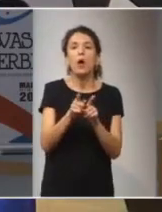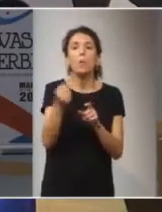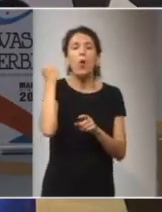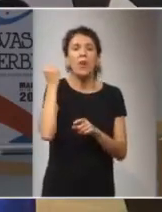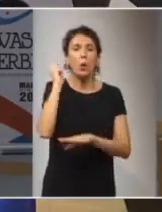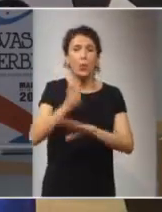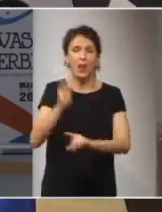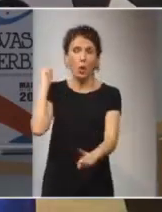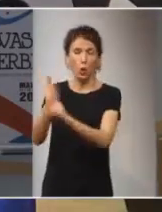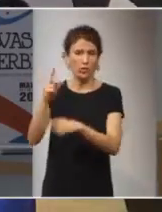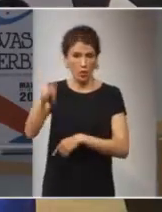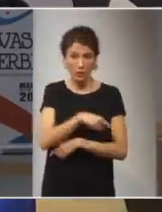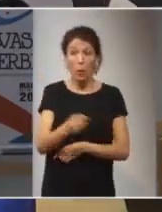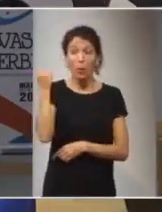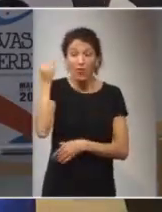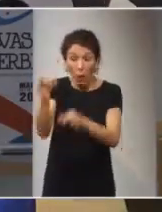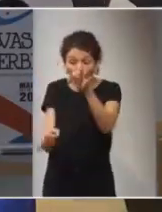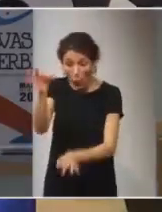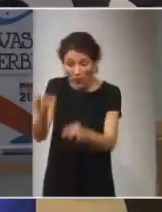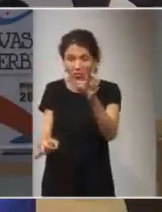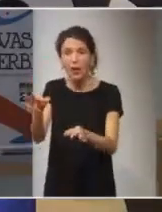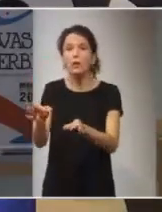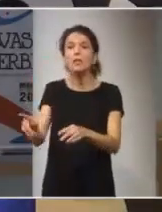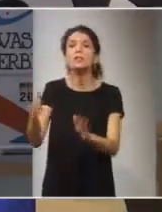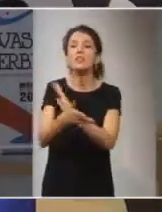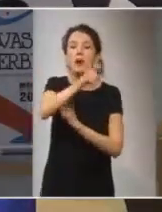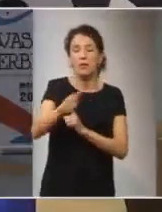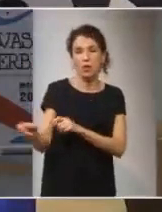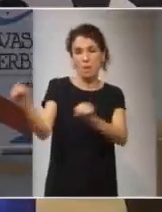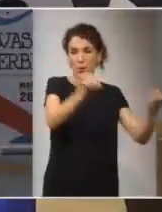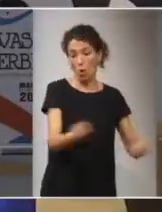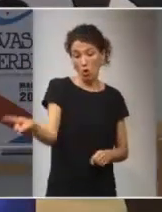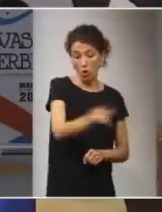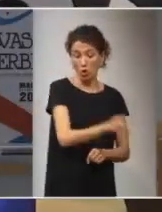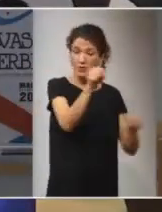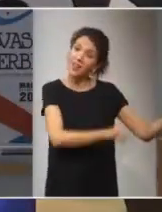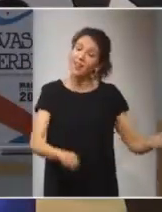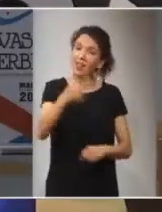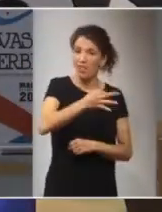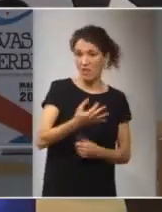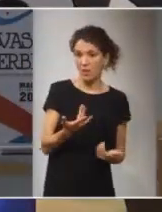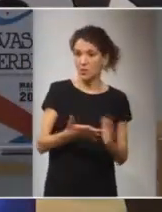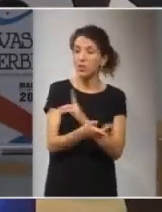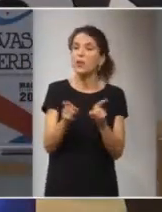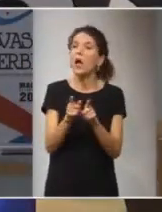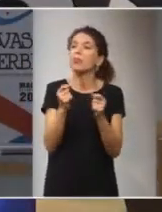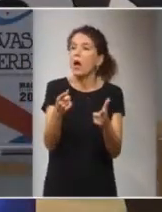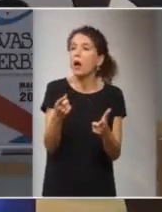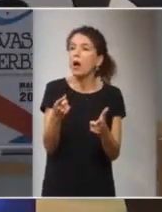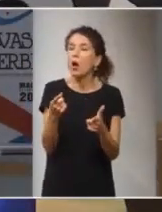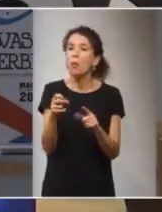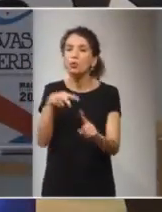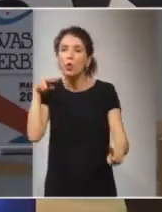judicial pero es que el poder judicial está para proteger a los ciudadanos y a las ciudadanas y no para consolidar unas